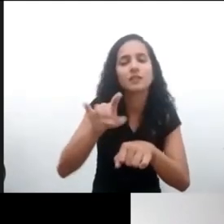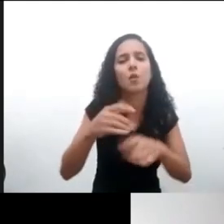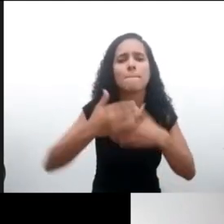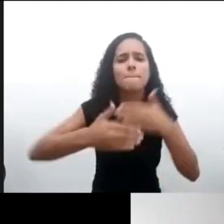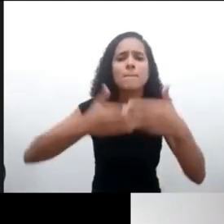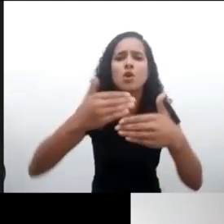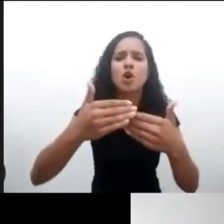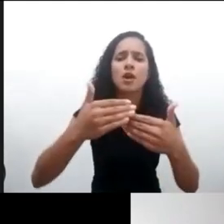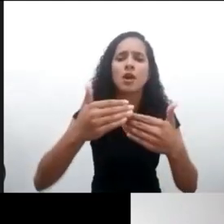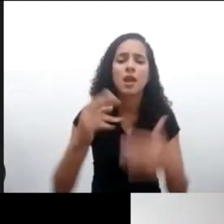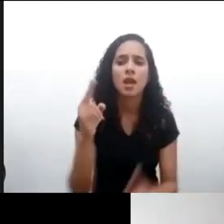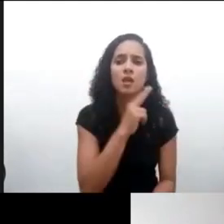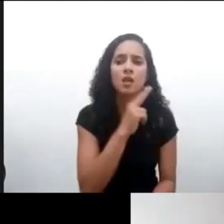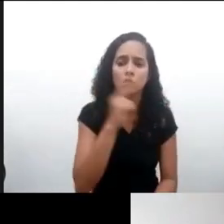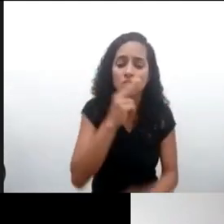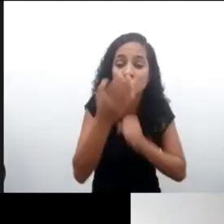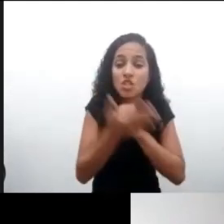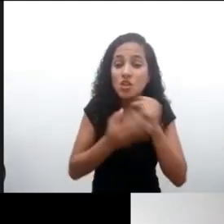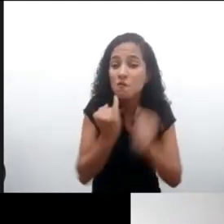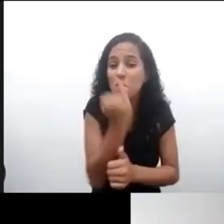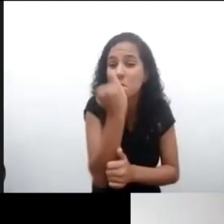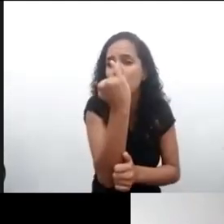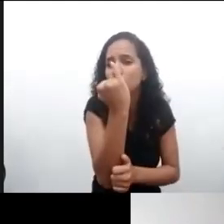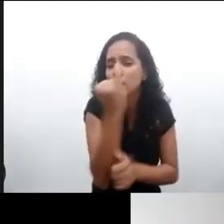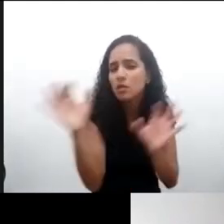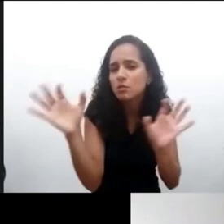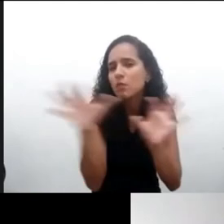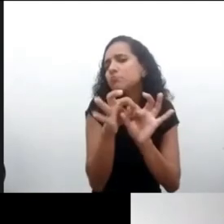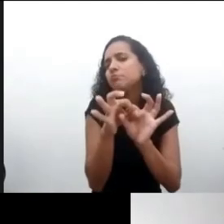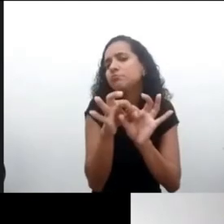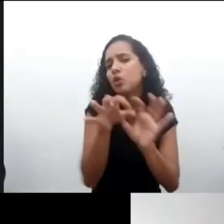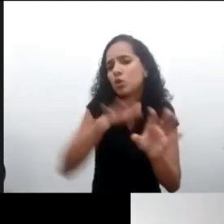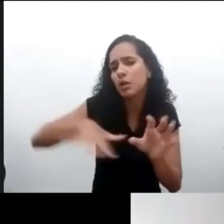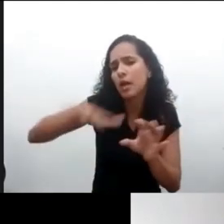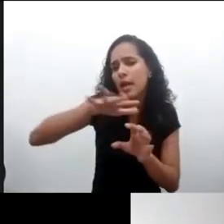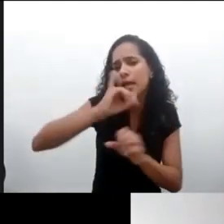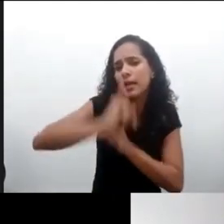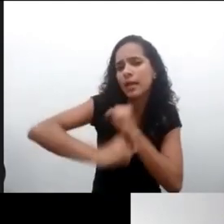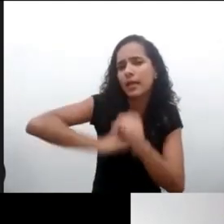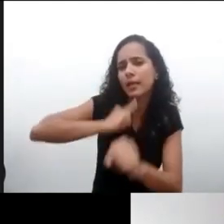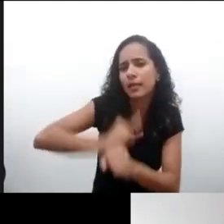sus países y en la región de un progreso de hecho urgente y fundamental para hacer en este entorno digital